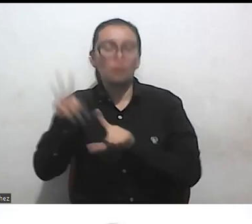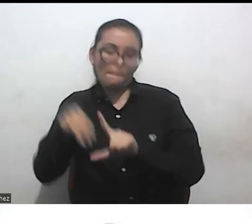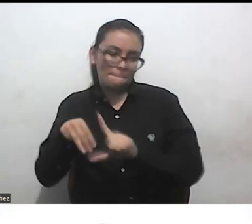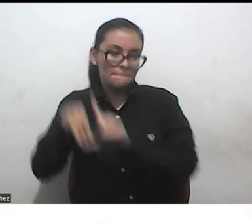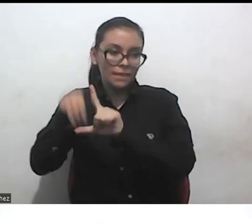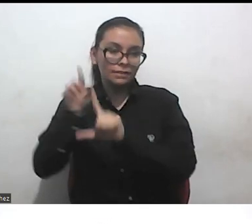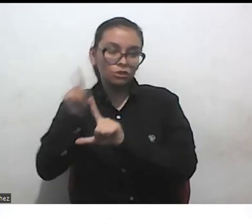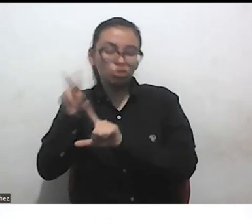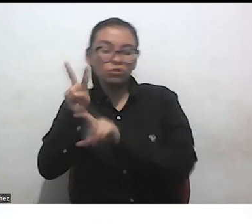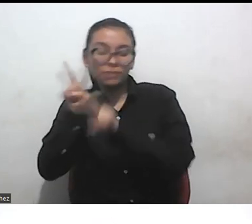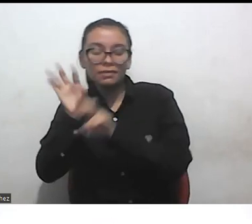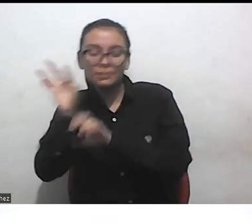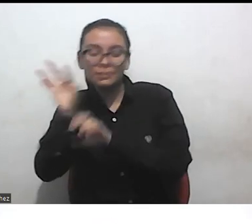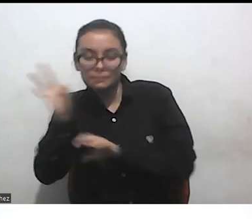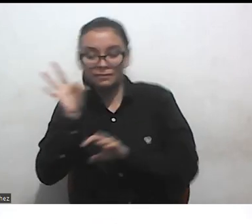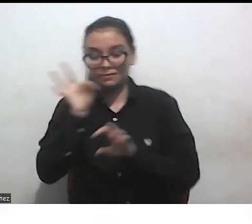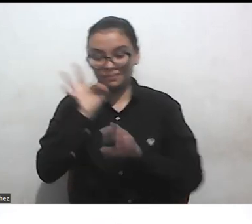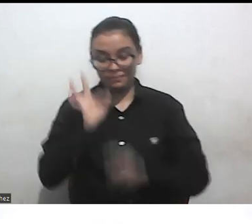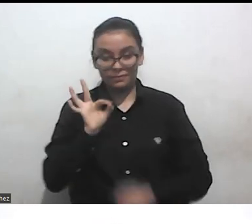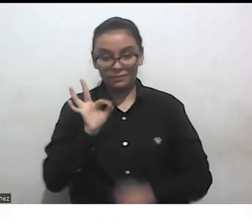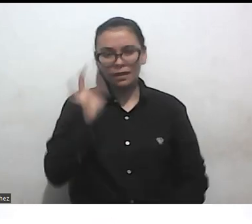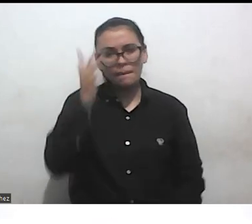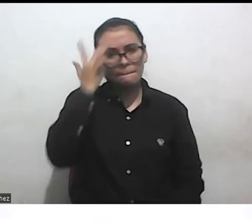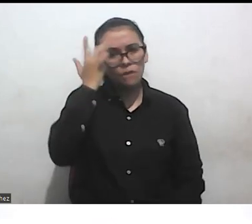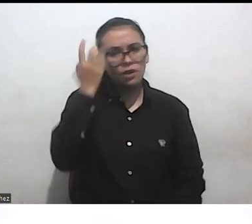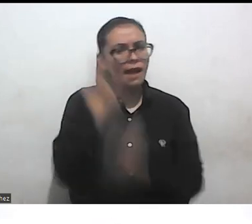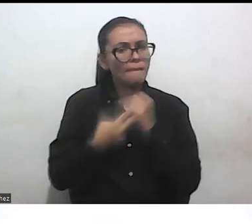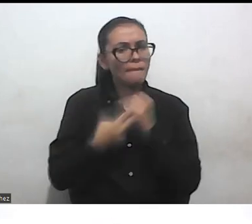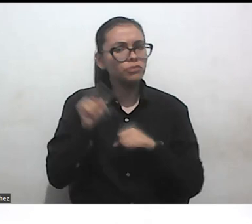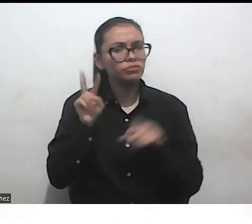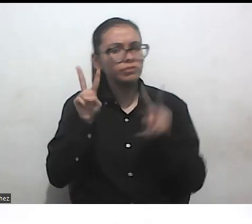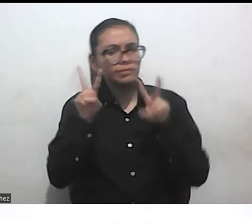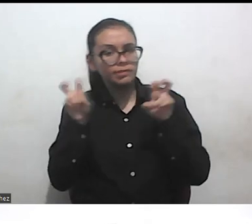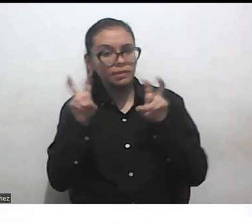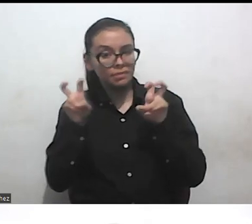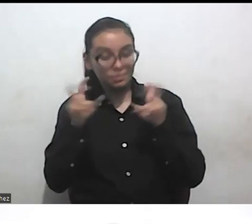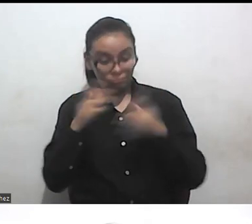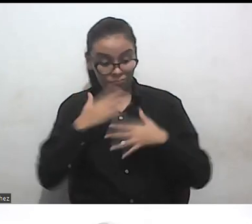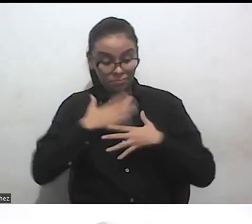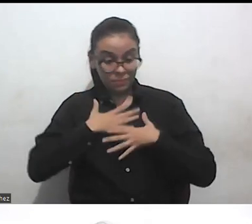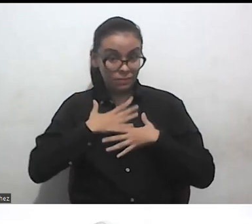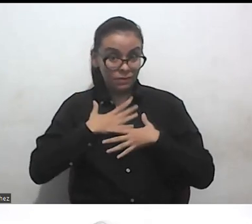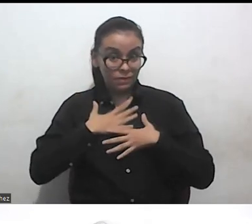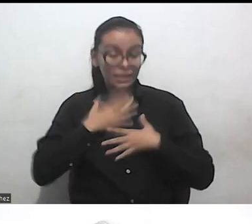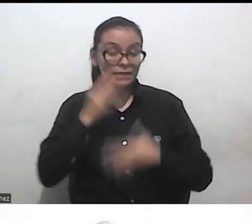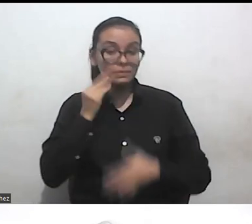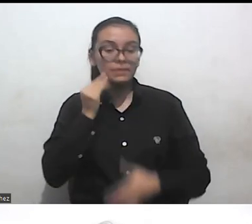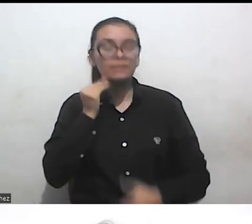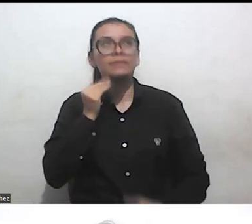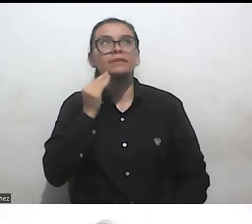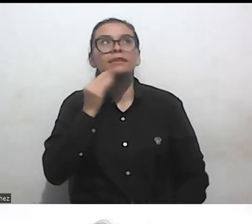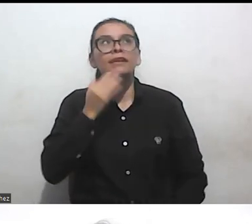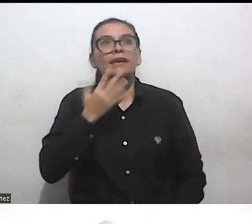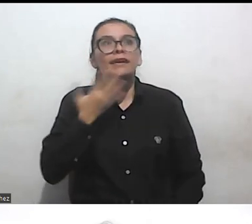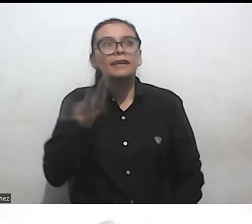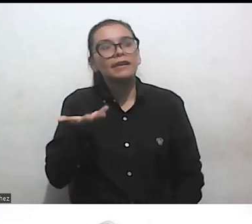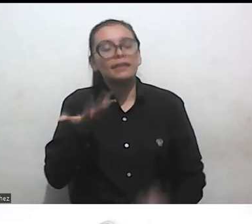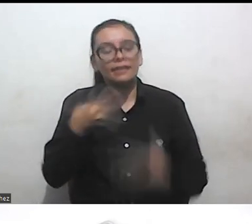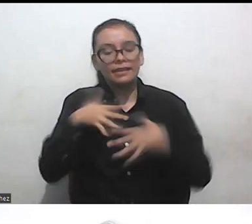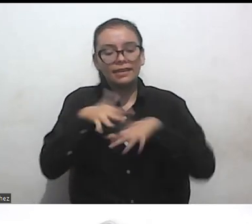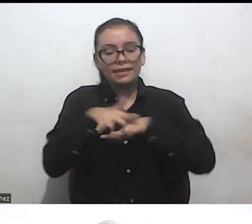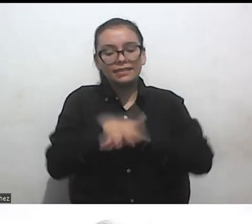¿Por qué? Porque, al menos en mi caso, yo les puedo hablar acerca de la interseccionalidad como concepto,